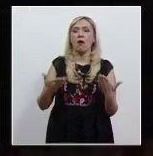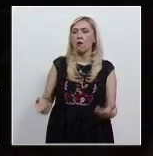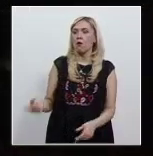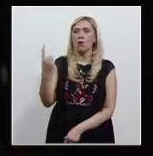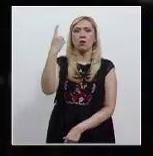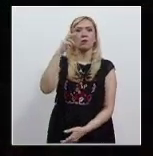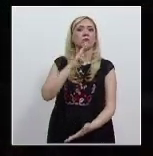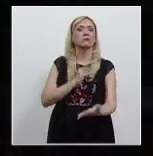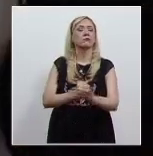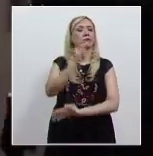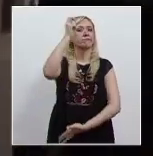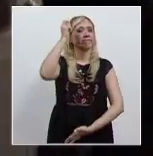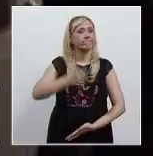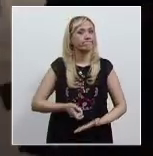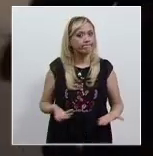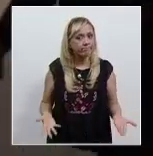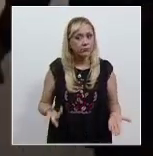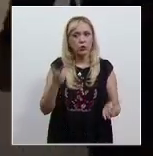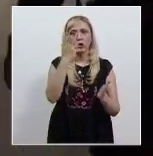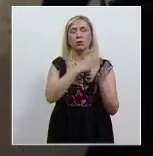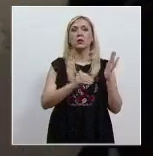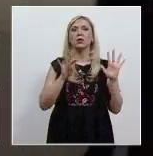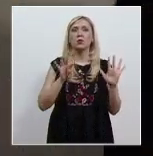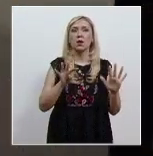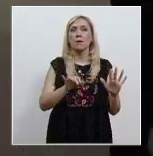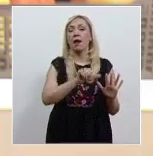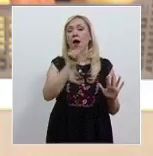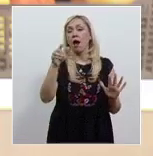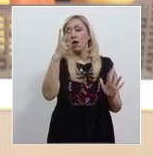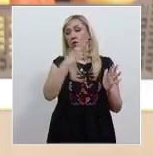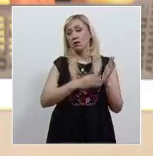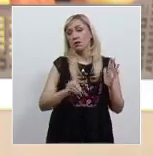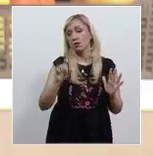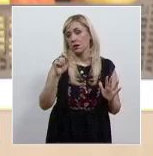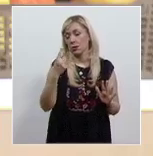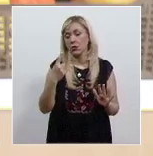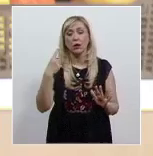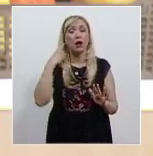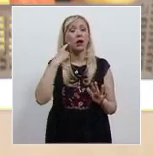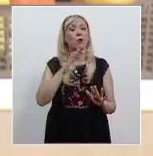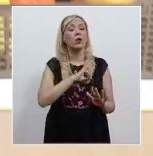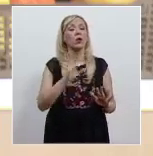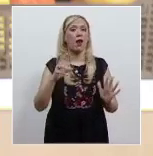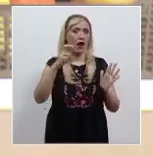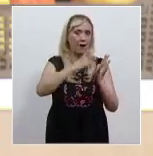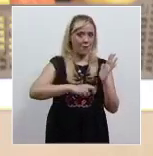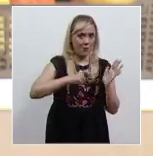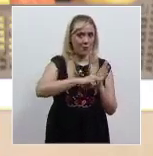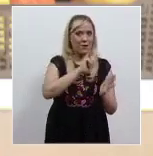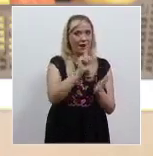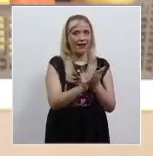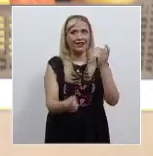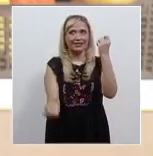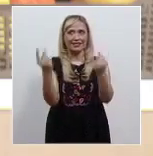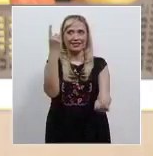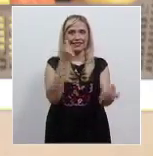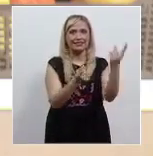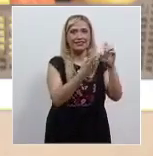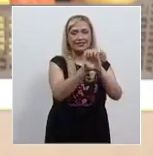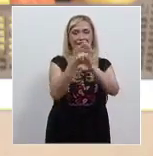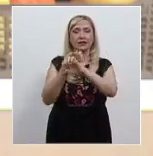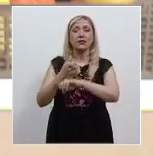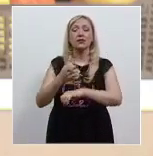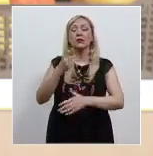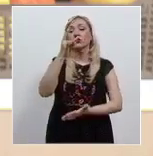ejemplar. Entre 2019 y 2021 se han logrado reformas en algunos estados, pero solo en Puebla